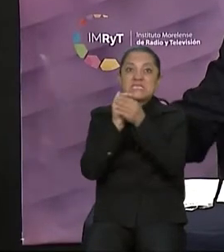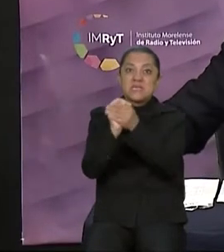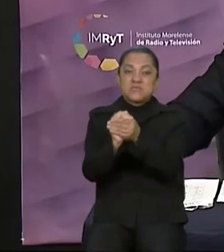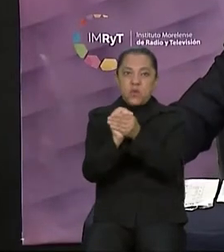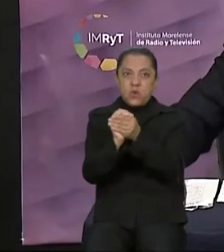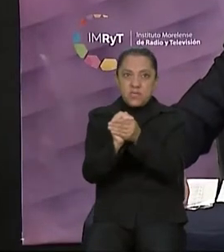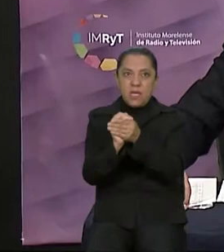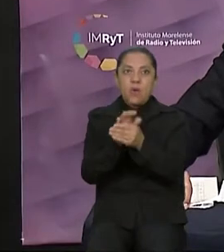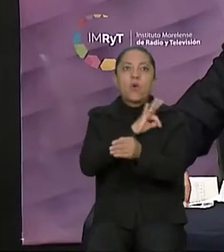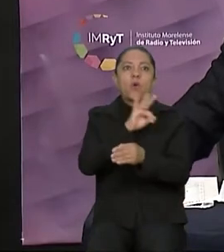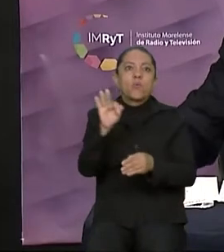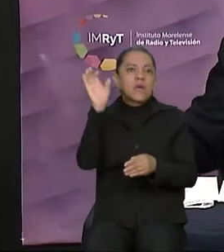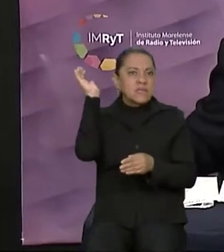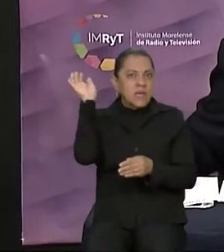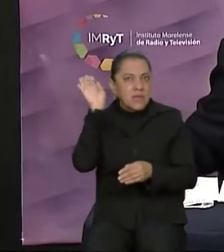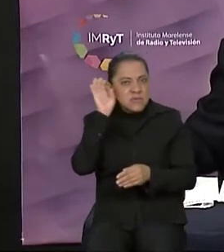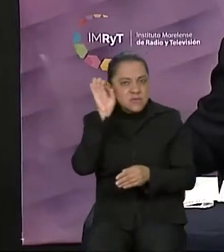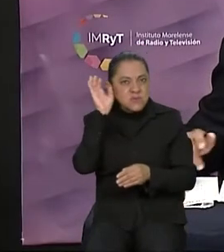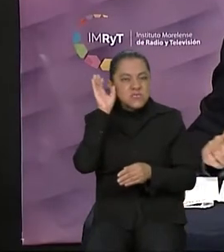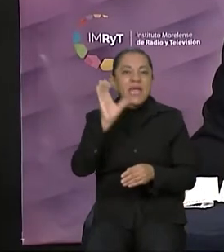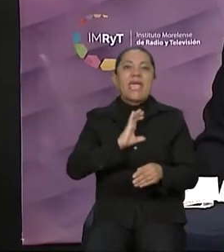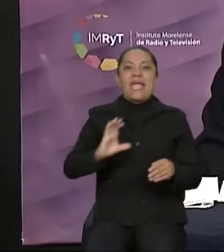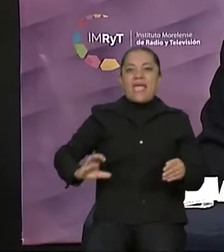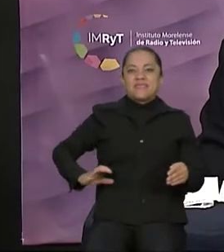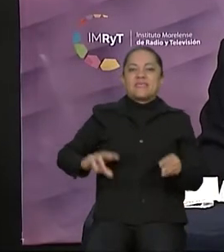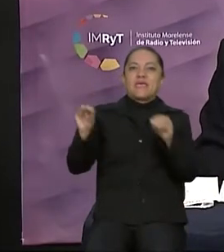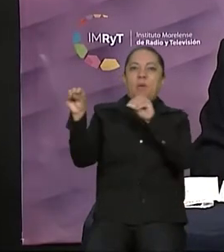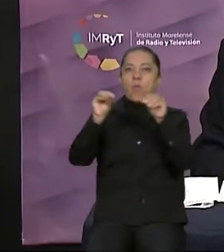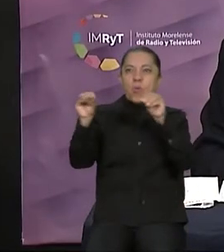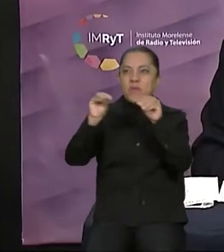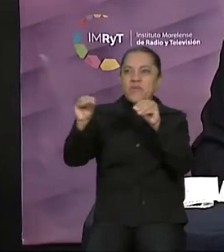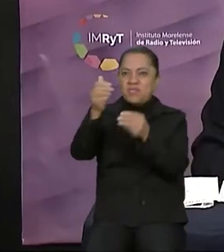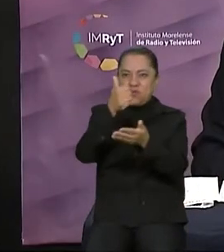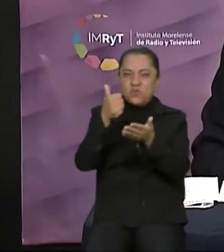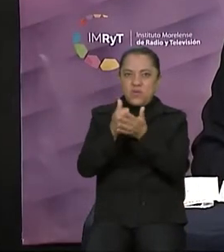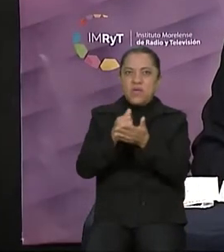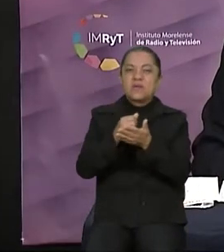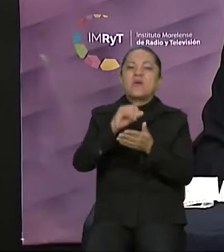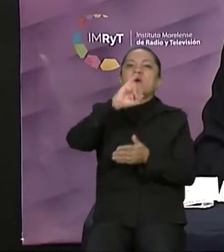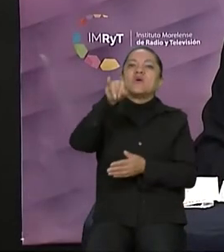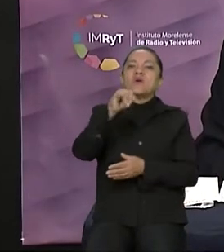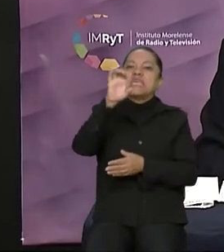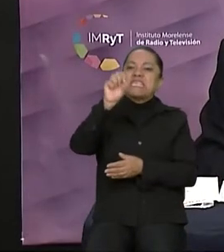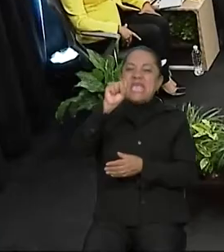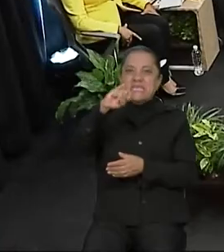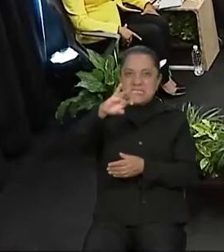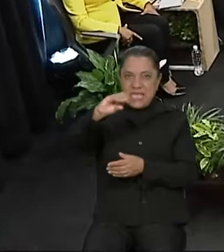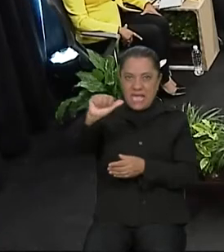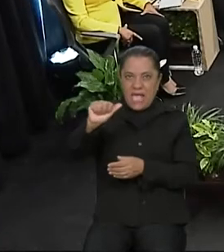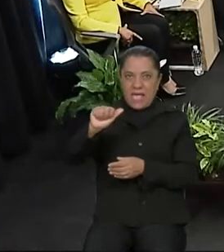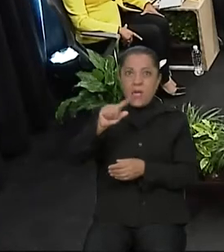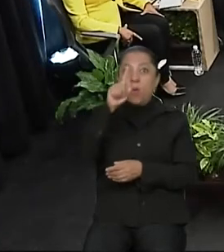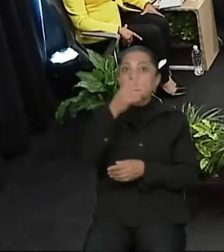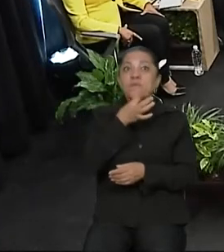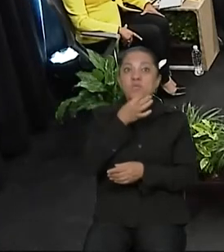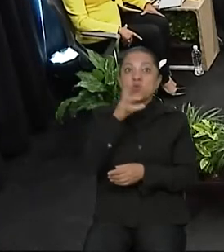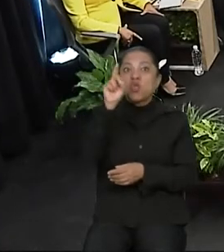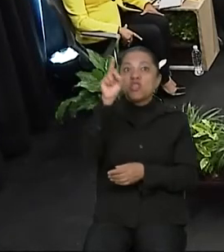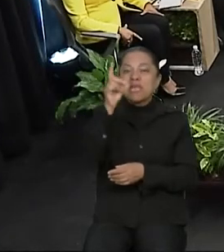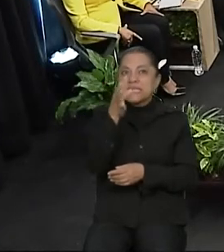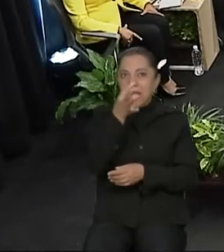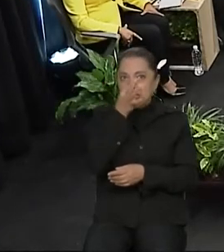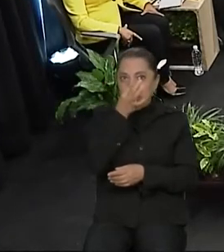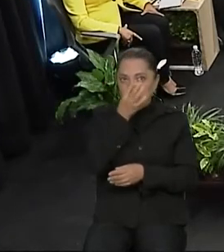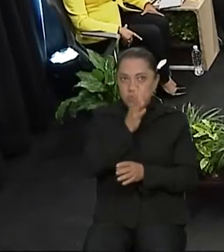de Movimiento Ciudadano, a Jessica Ortega de la Cruz. Adelante, candidata. Un minuto con 30 segundos. Gracias. Buenas tardes.